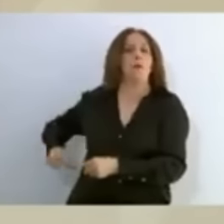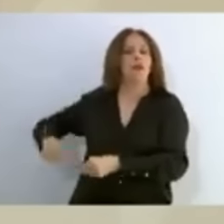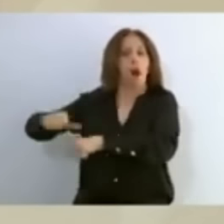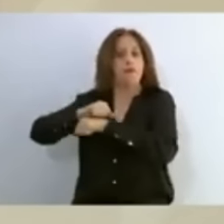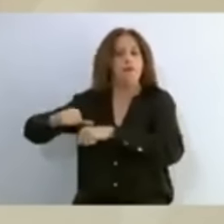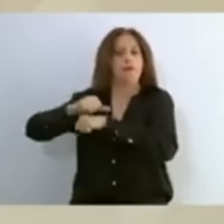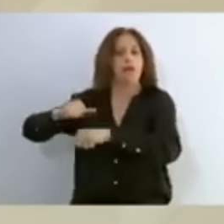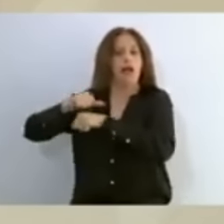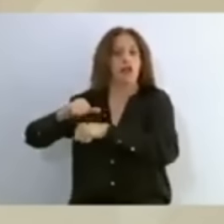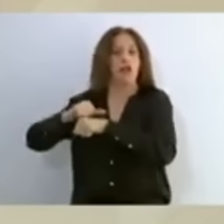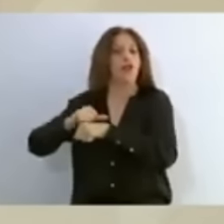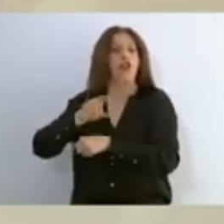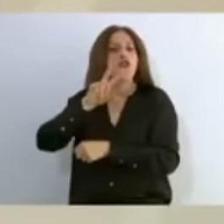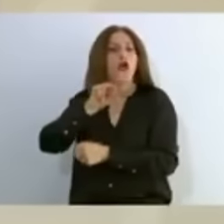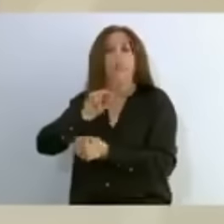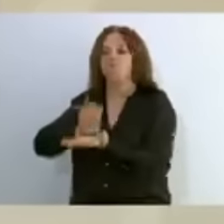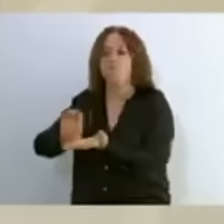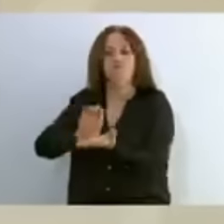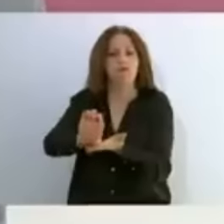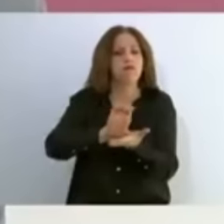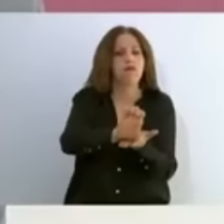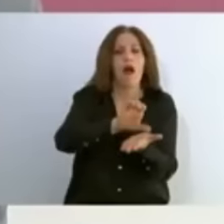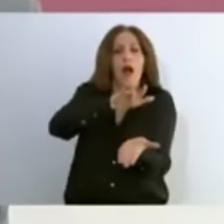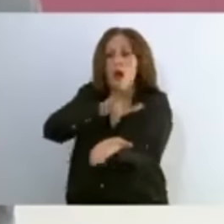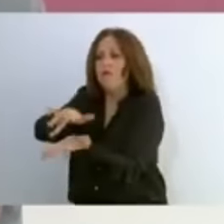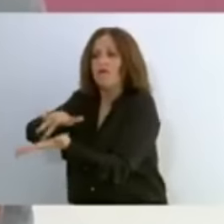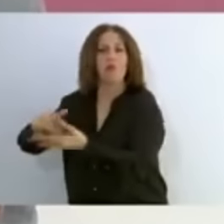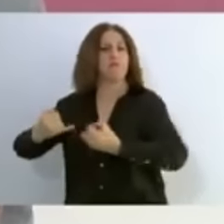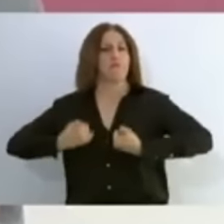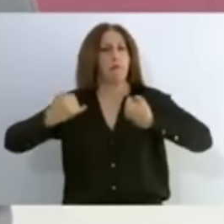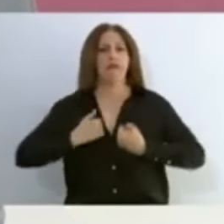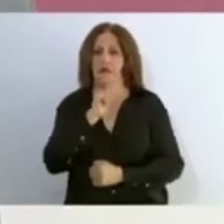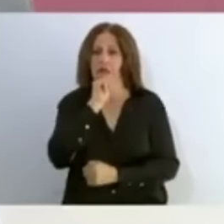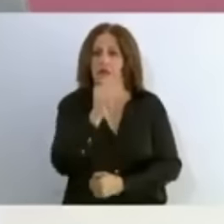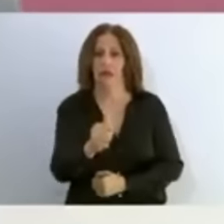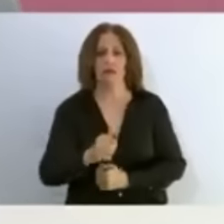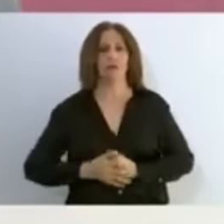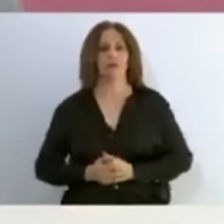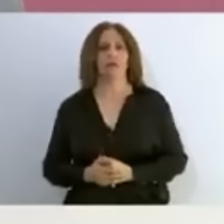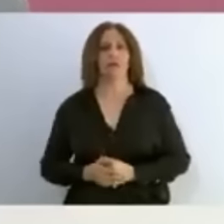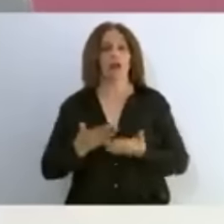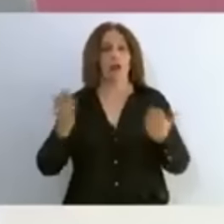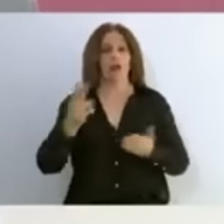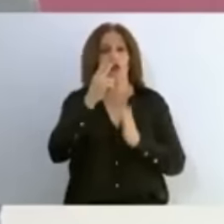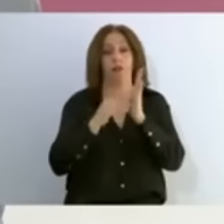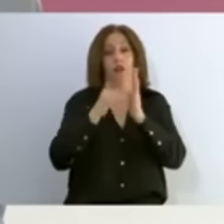que no fue entregado de manera directa a los jóvenes. En el programa han participado 2 millones